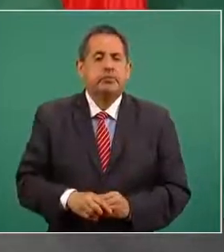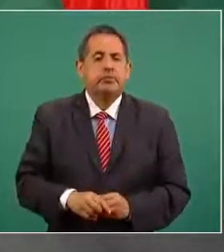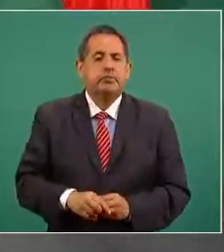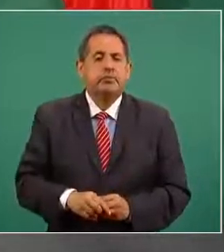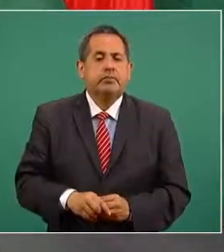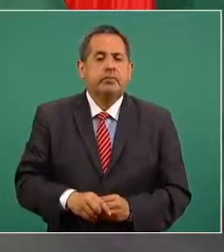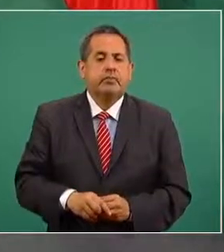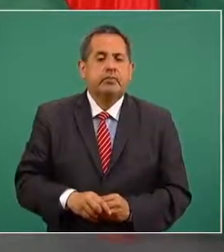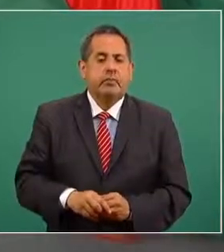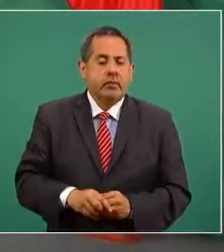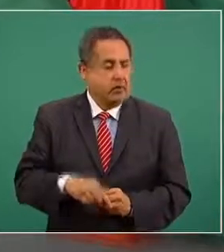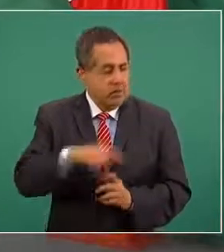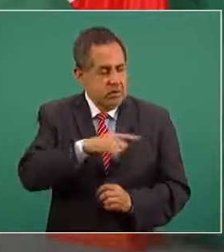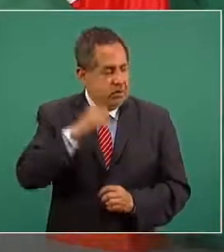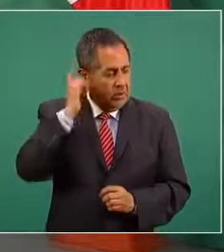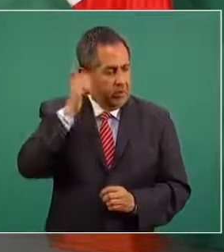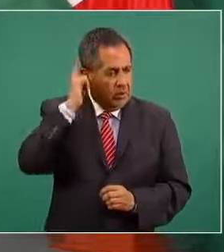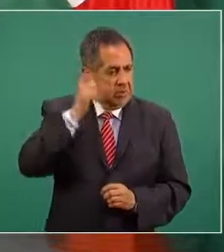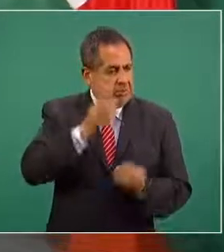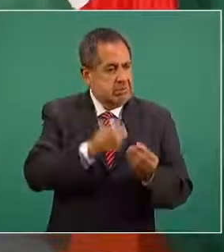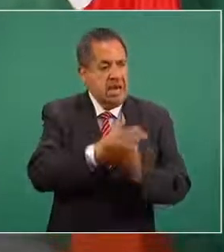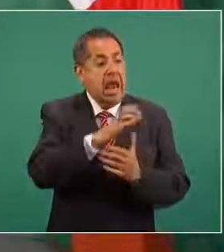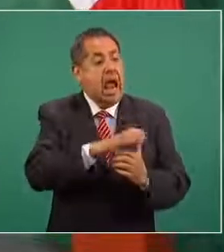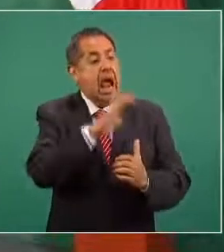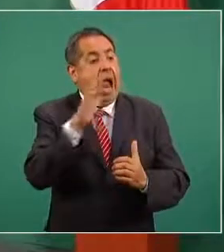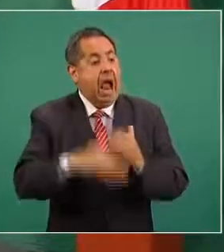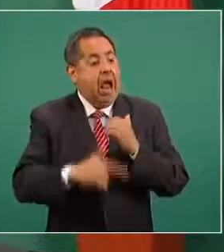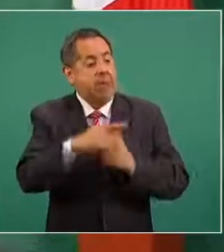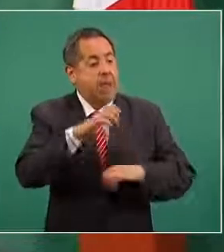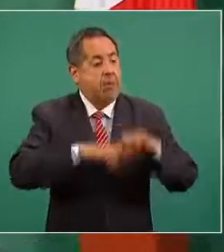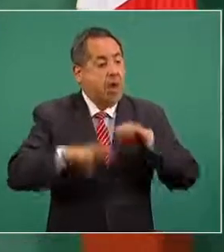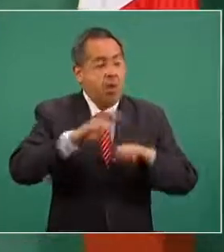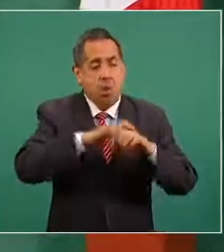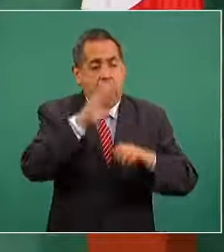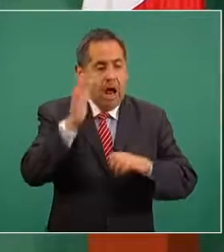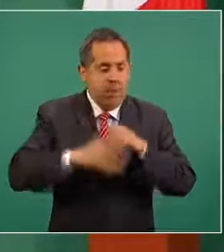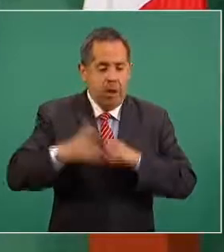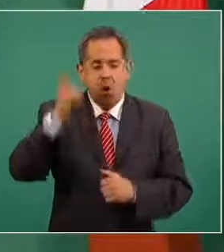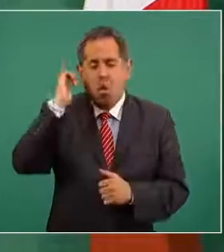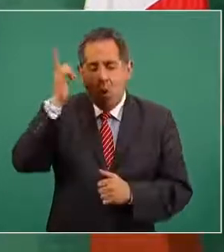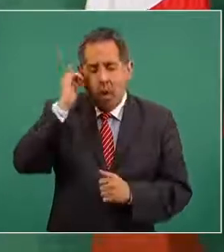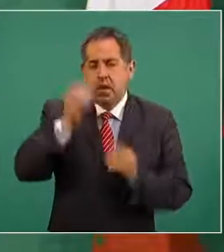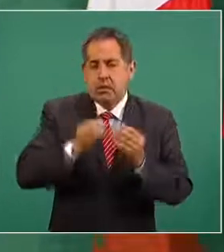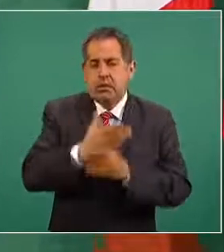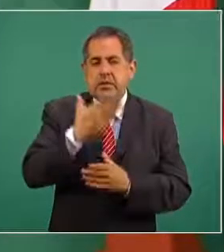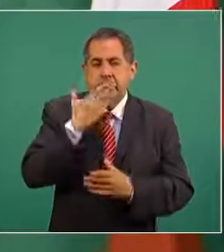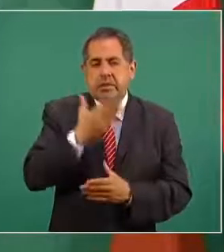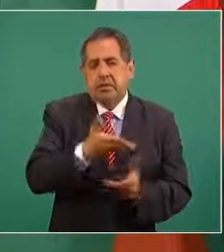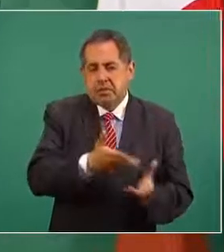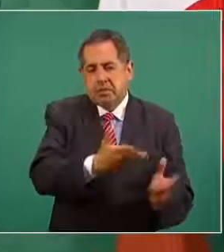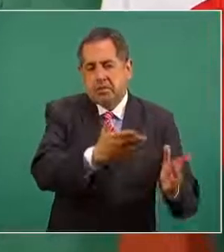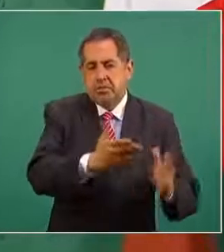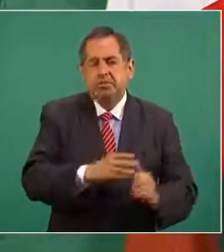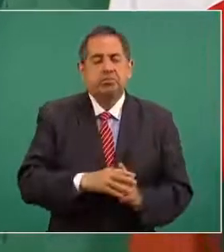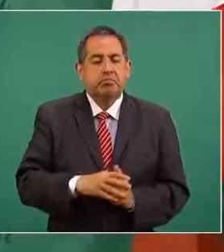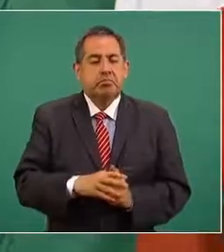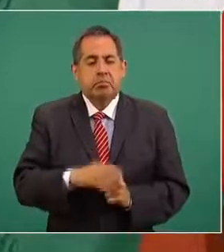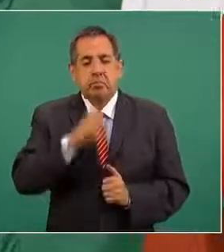que le deseamos que le vaya muy bien y al